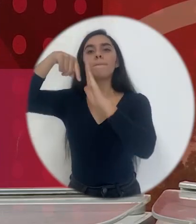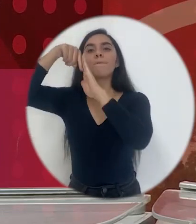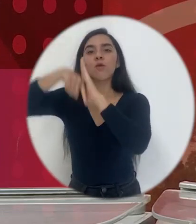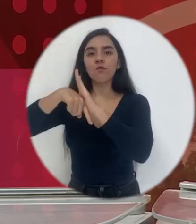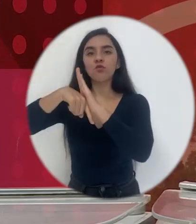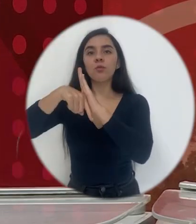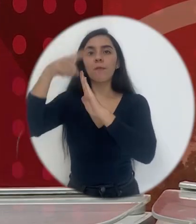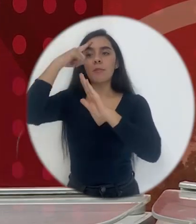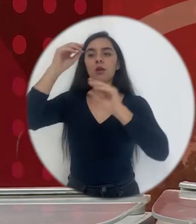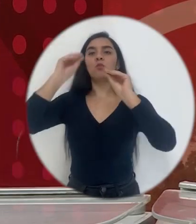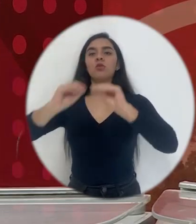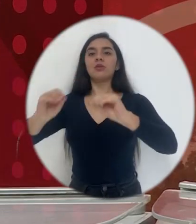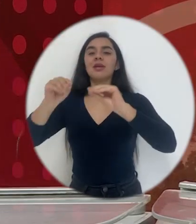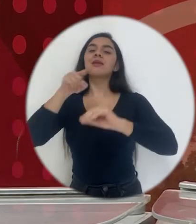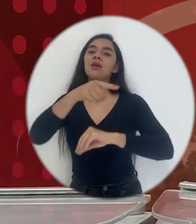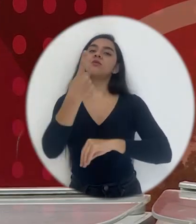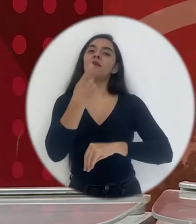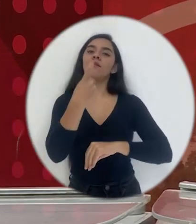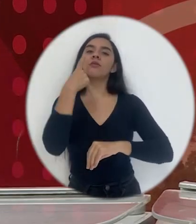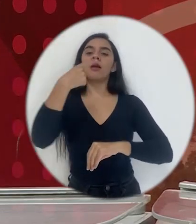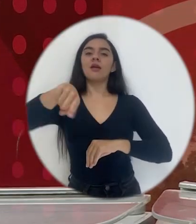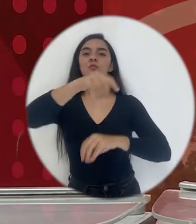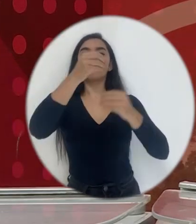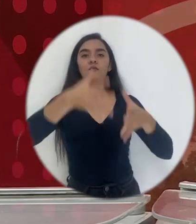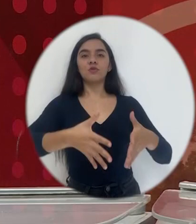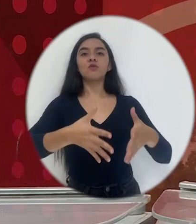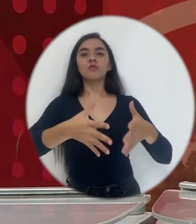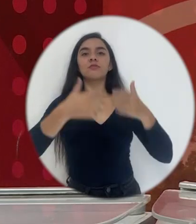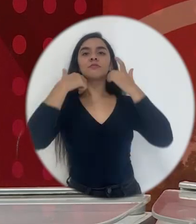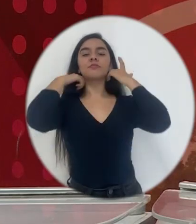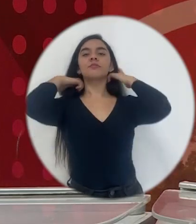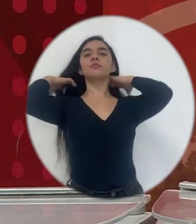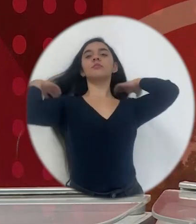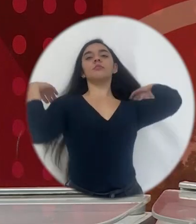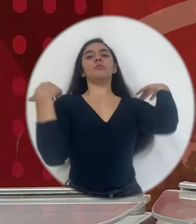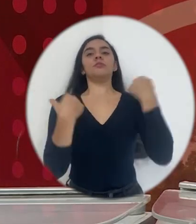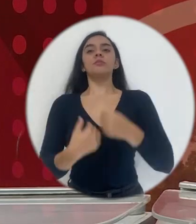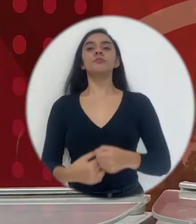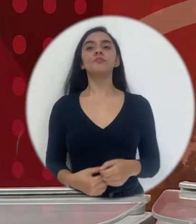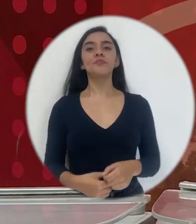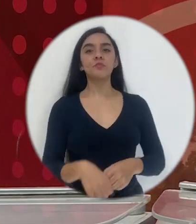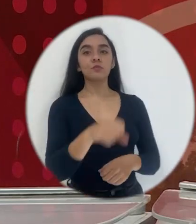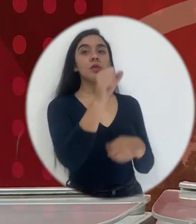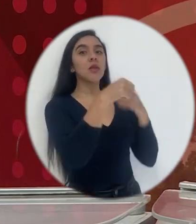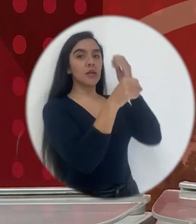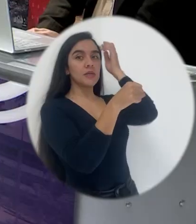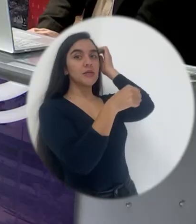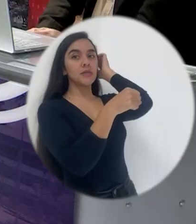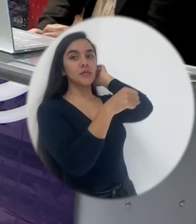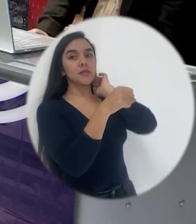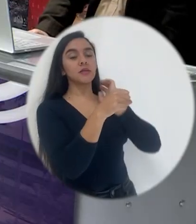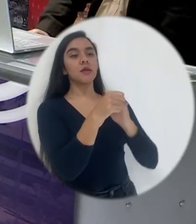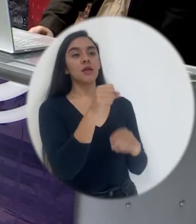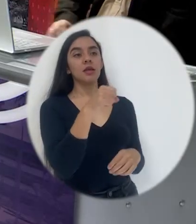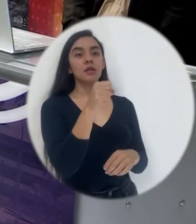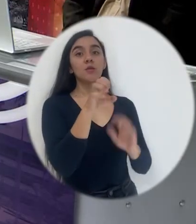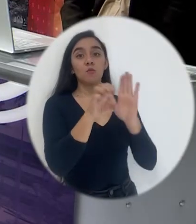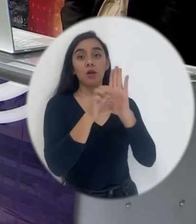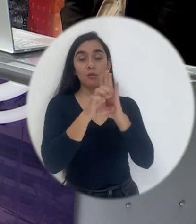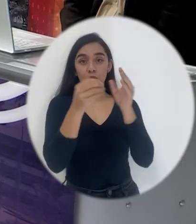y eso es lo que a veces nos hace falta, digamos, en el caso de los maestros, que es mi caso. Sí, en el caso de